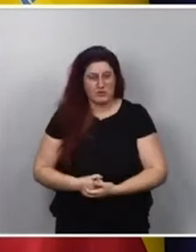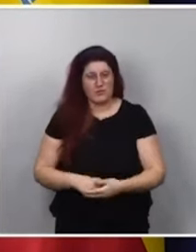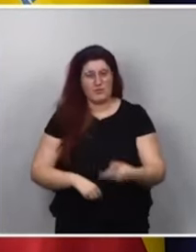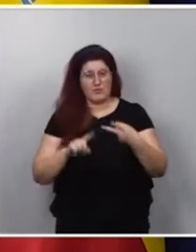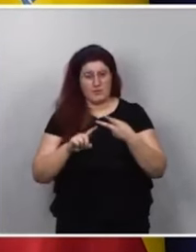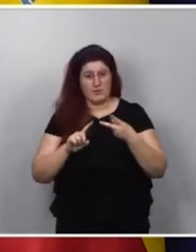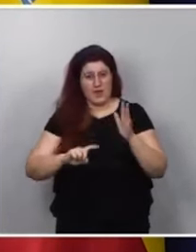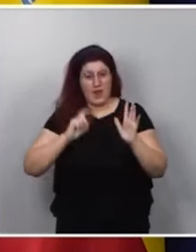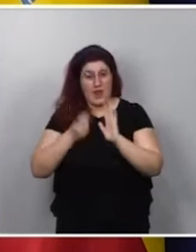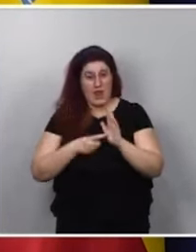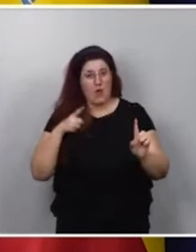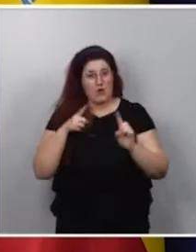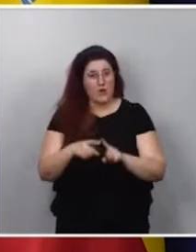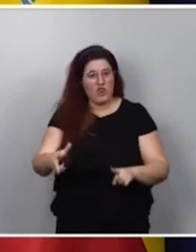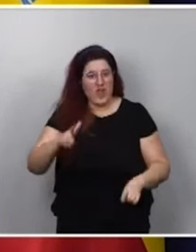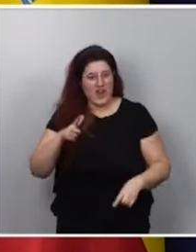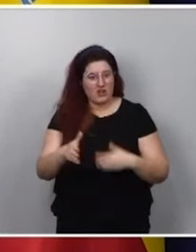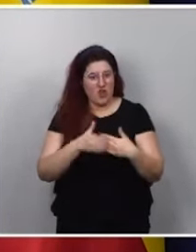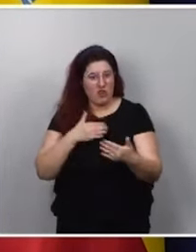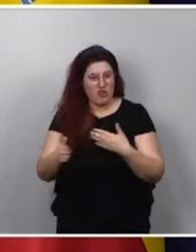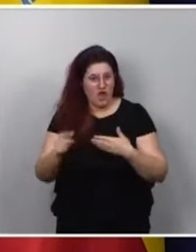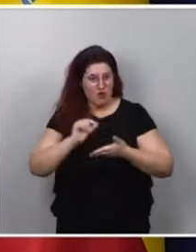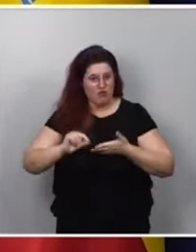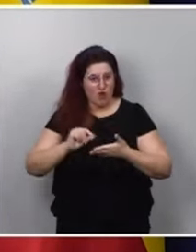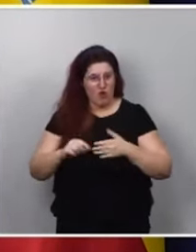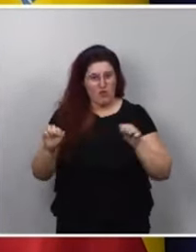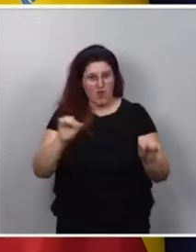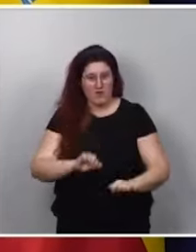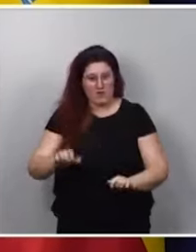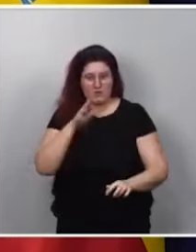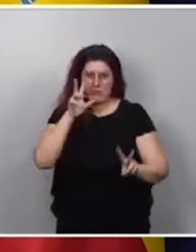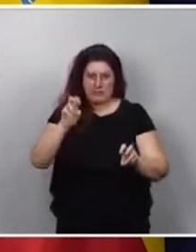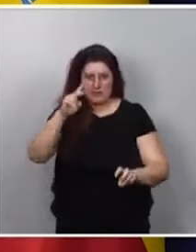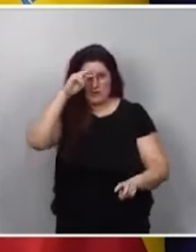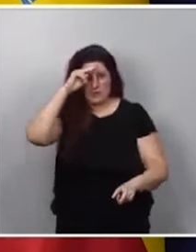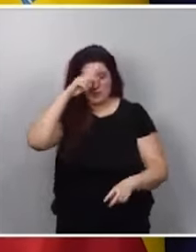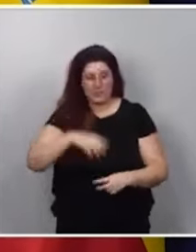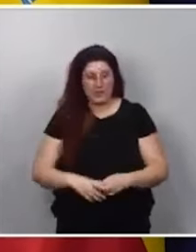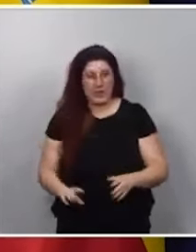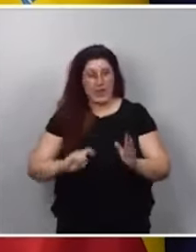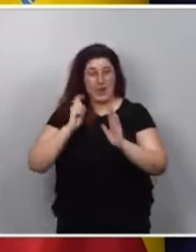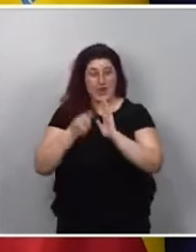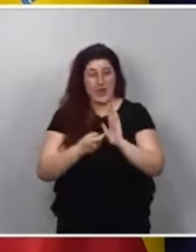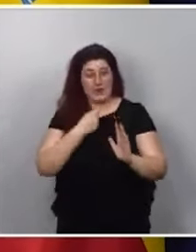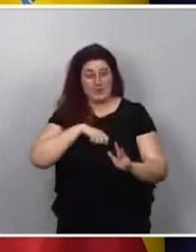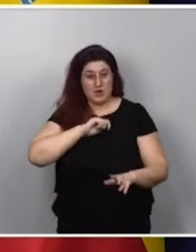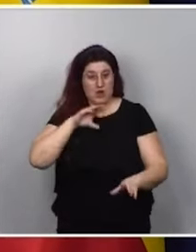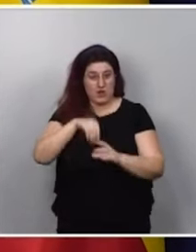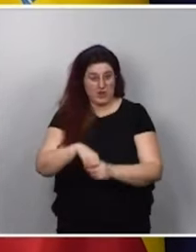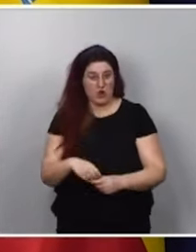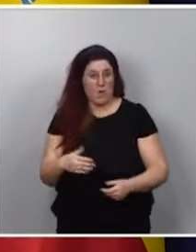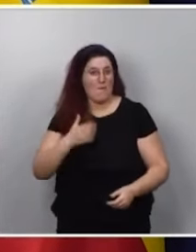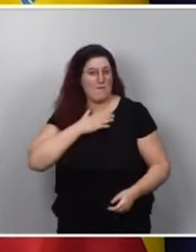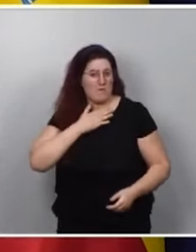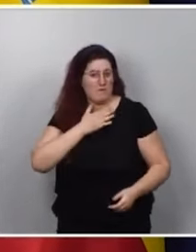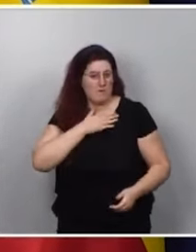destinada a defender los derechos de autor, que es una cuestión que preocupa cada vez más a nuestro sector. La ley española en materia de propiedad intelectual